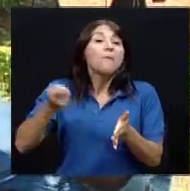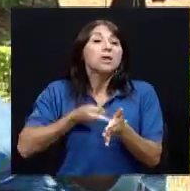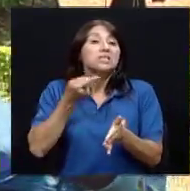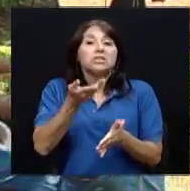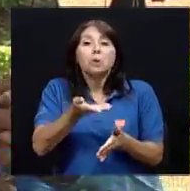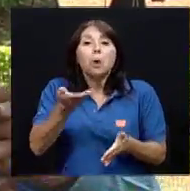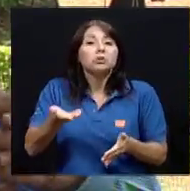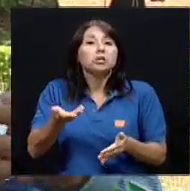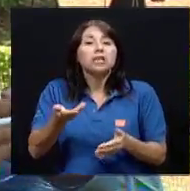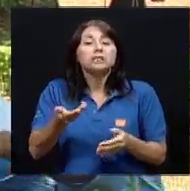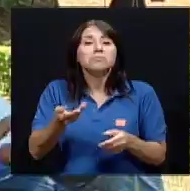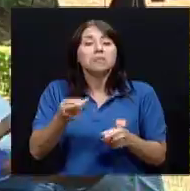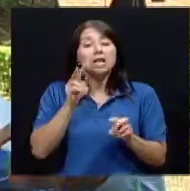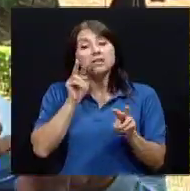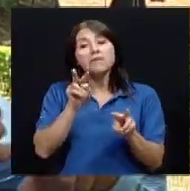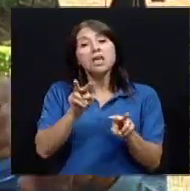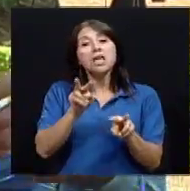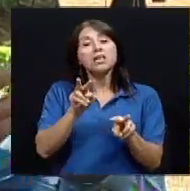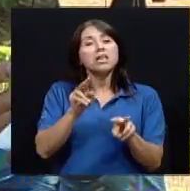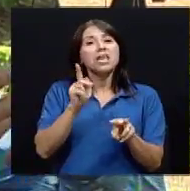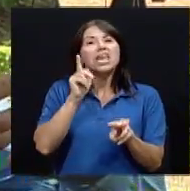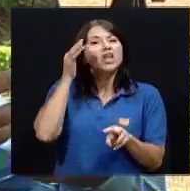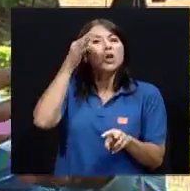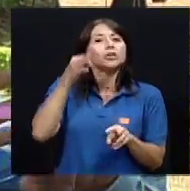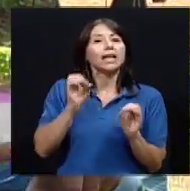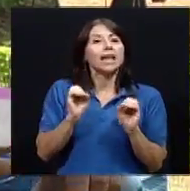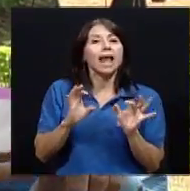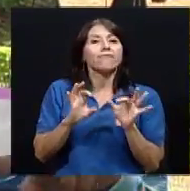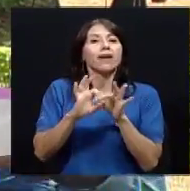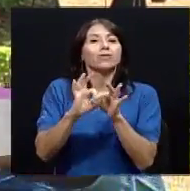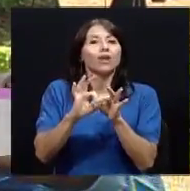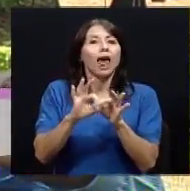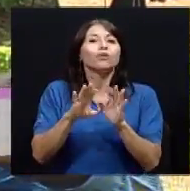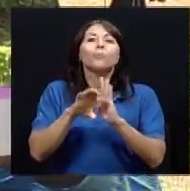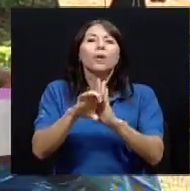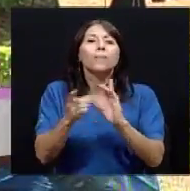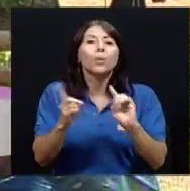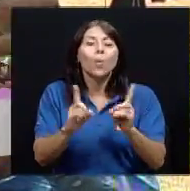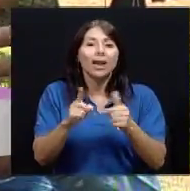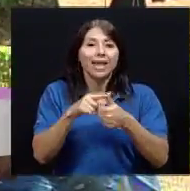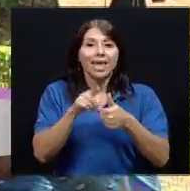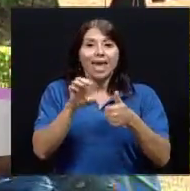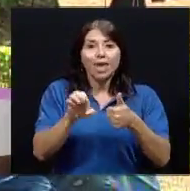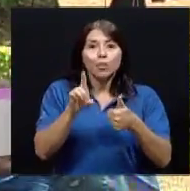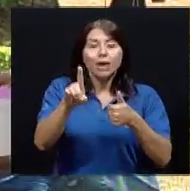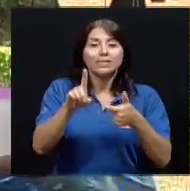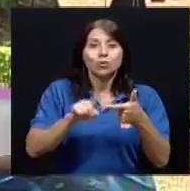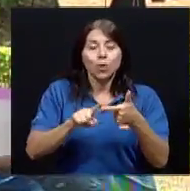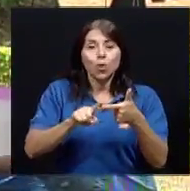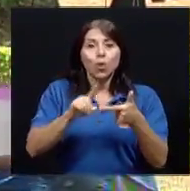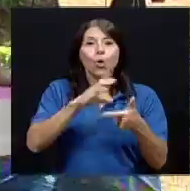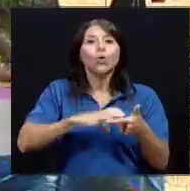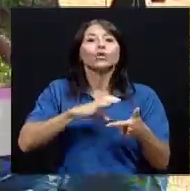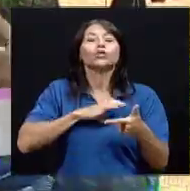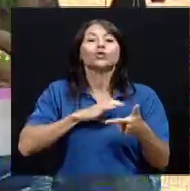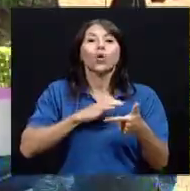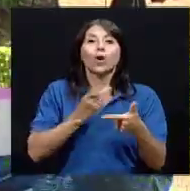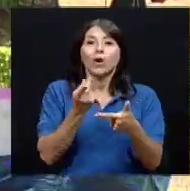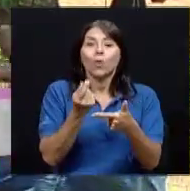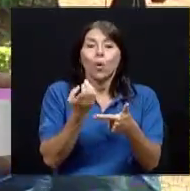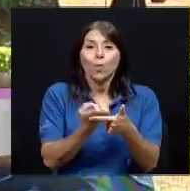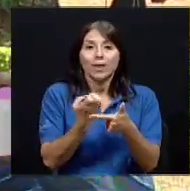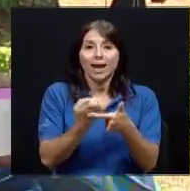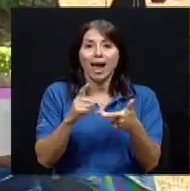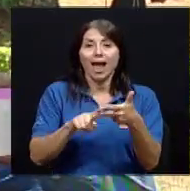se ven como estrictamente relacionados, como es la educación, la condición económica de la población, la articulación social que hay en este país, ha